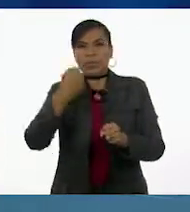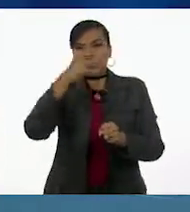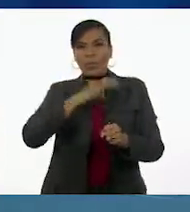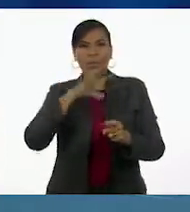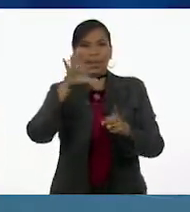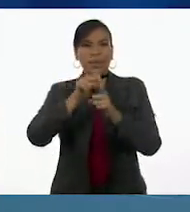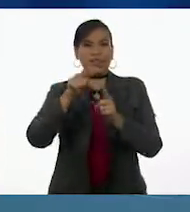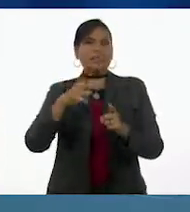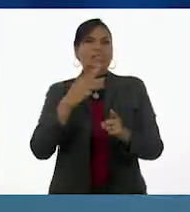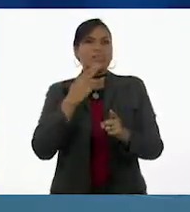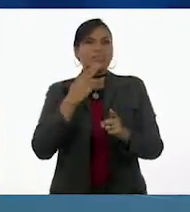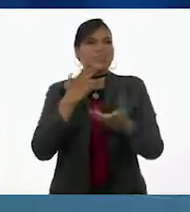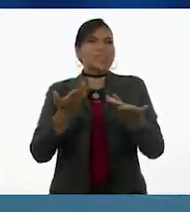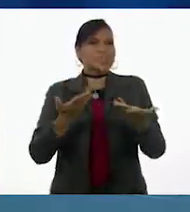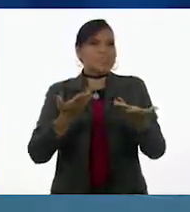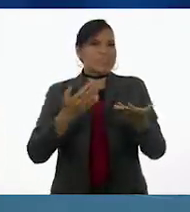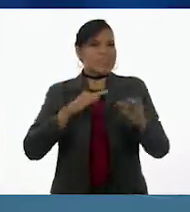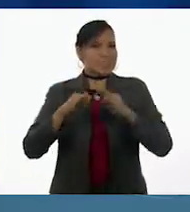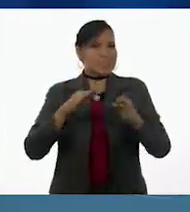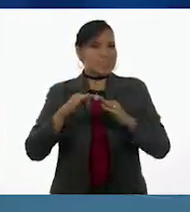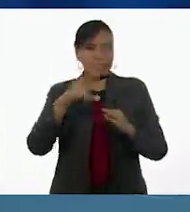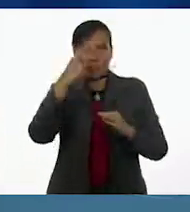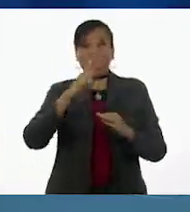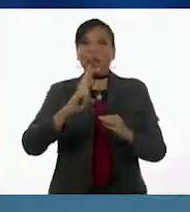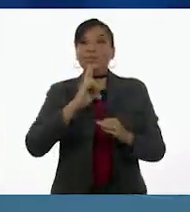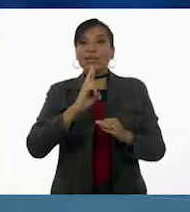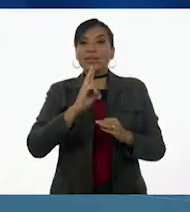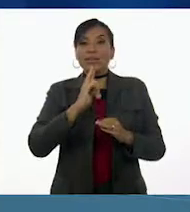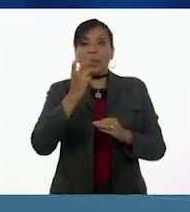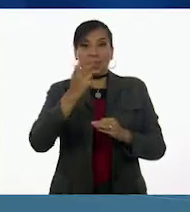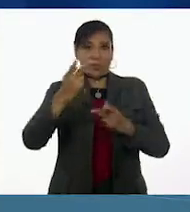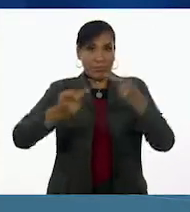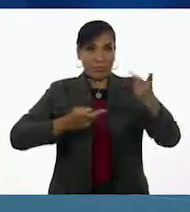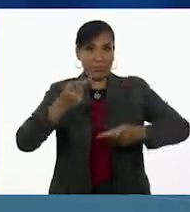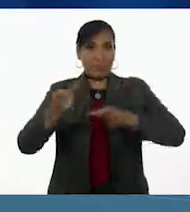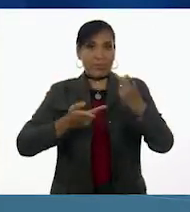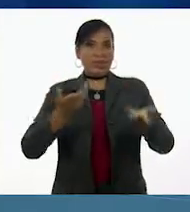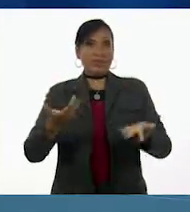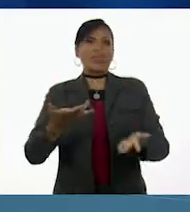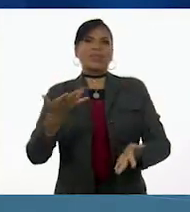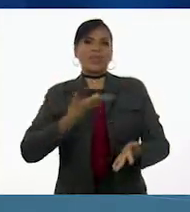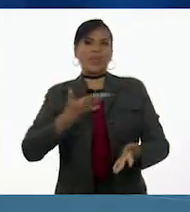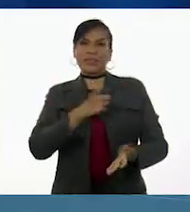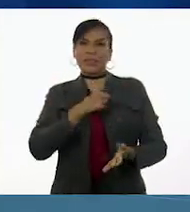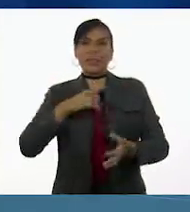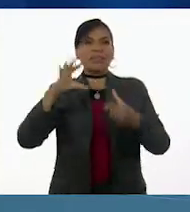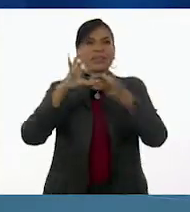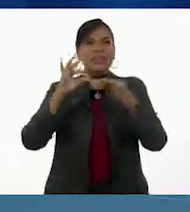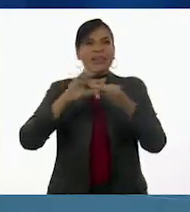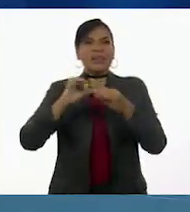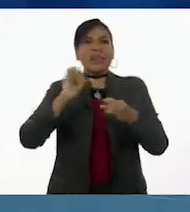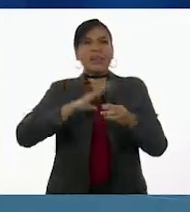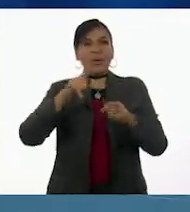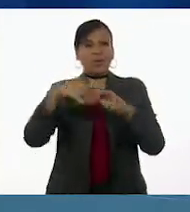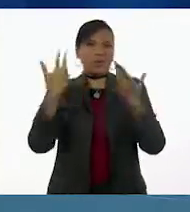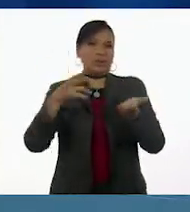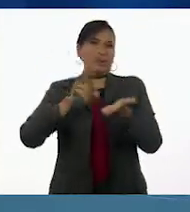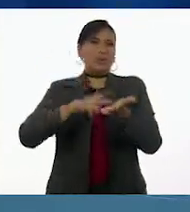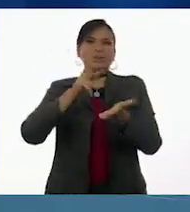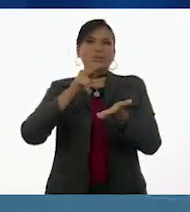lograr nuestro bienestar? Para responder a esta pregunta, tenemos que hablar de lo que es la dignidad,